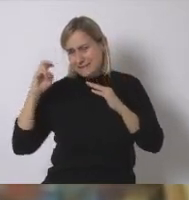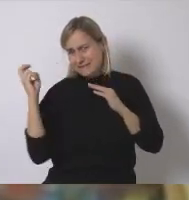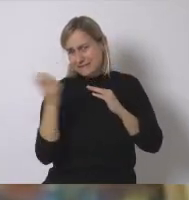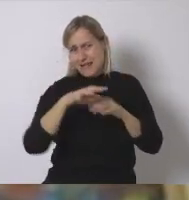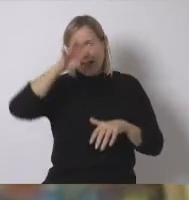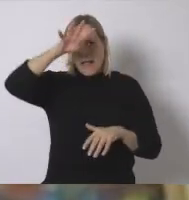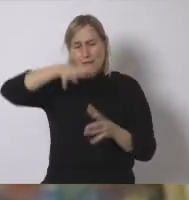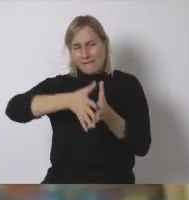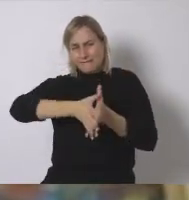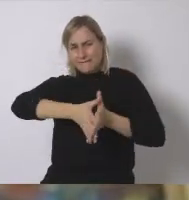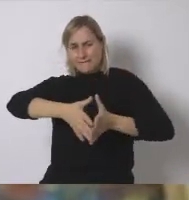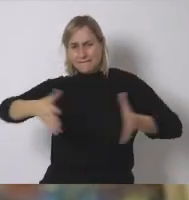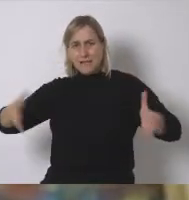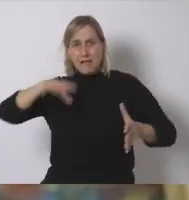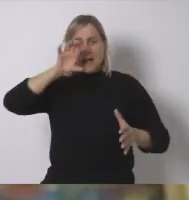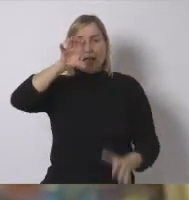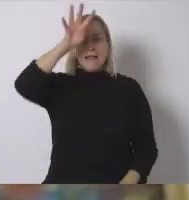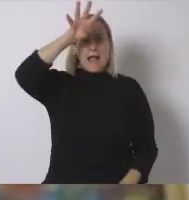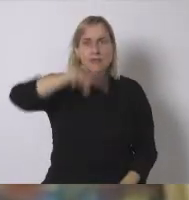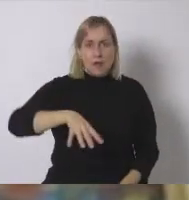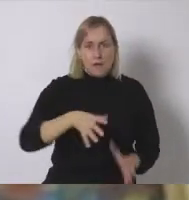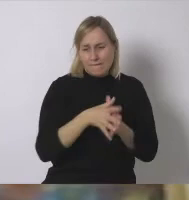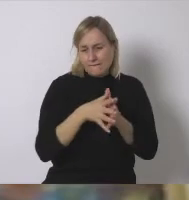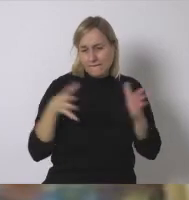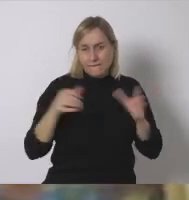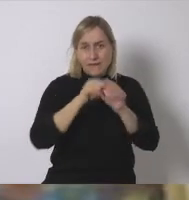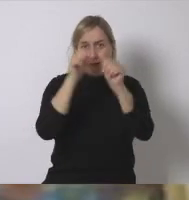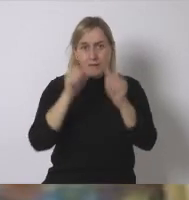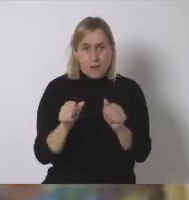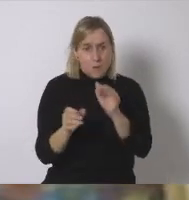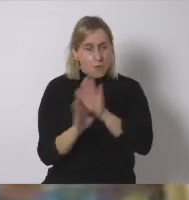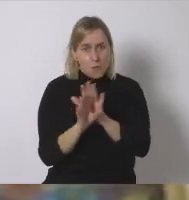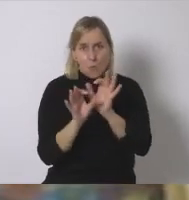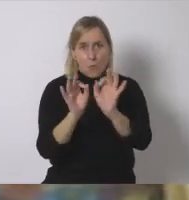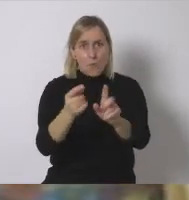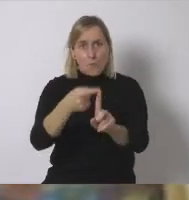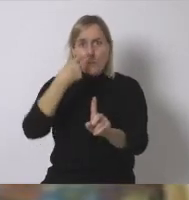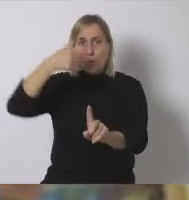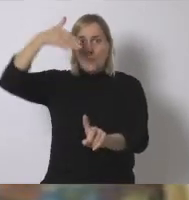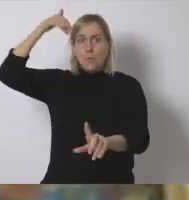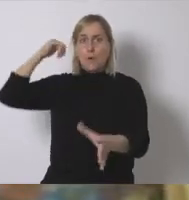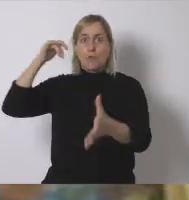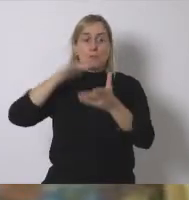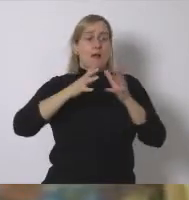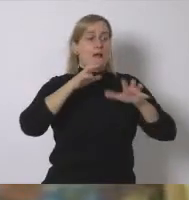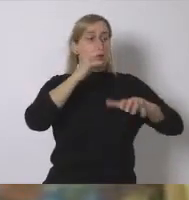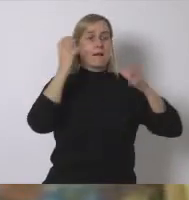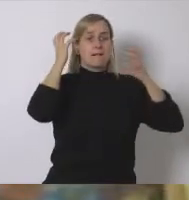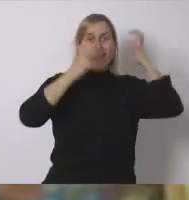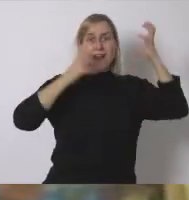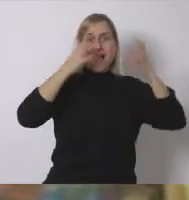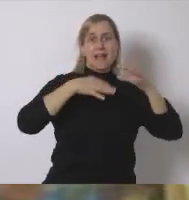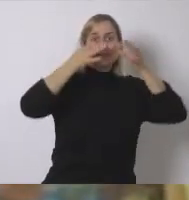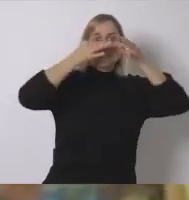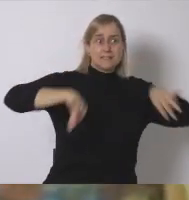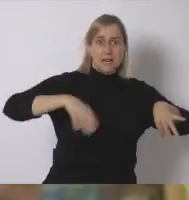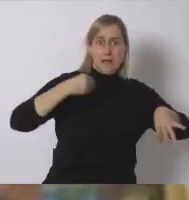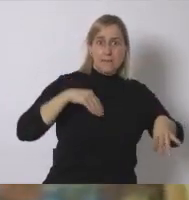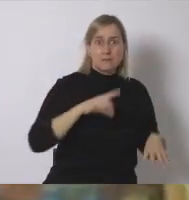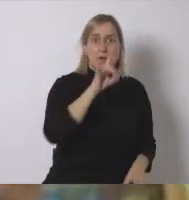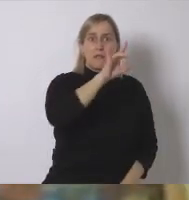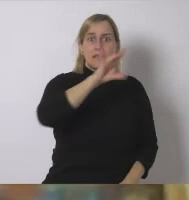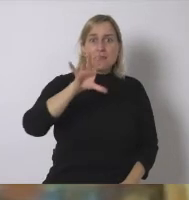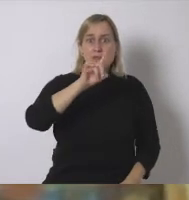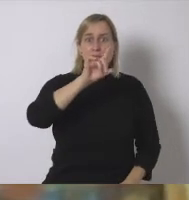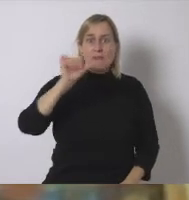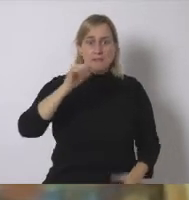megagranjas en Cataluña que van a seguir el mismo sino que las megagranjas en China que ya son granjas de 15 16